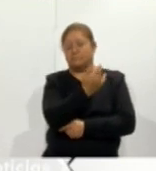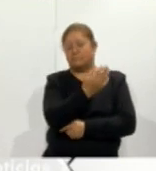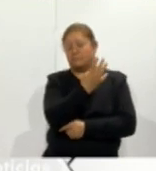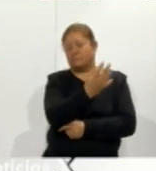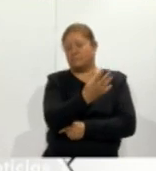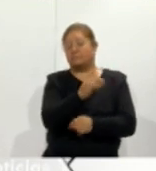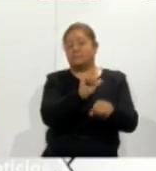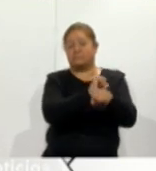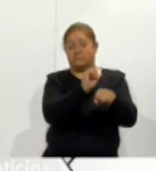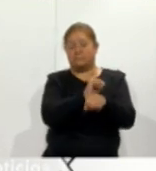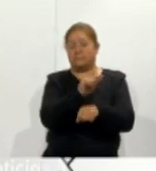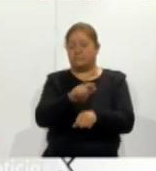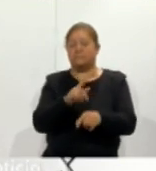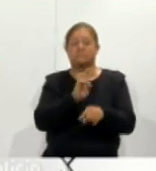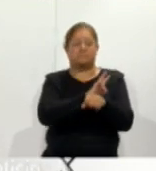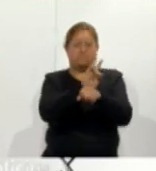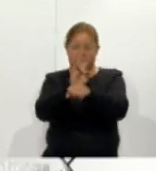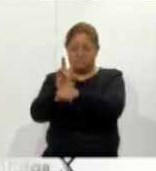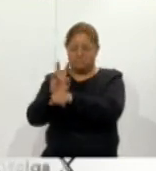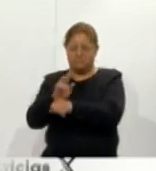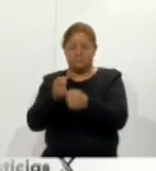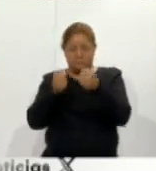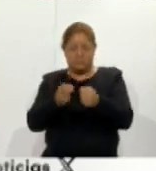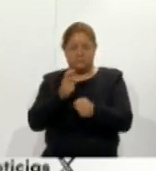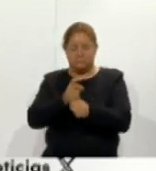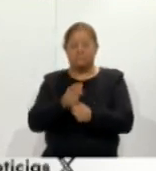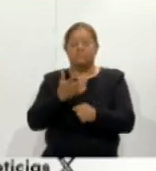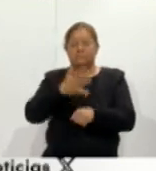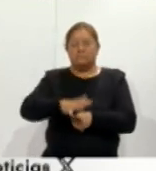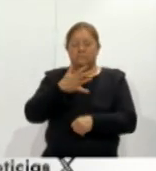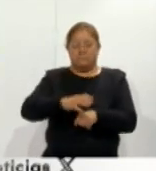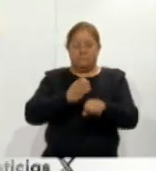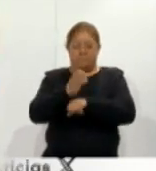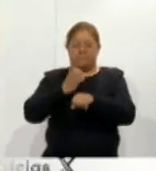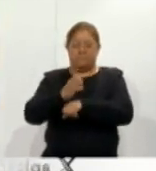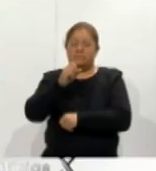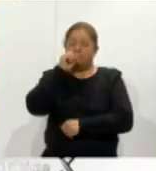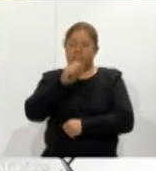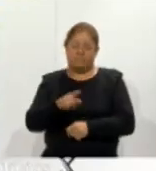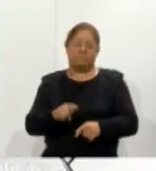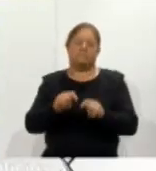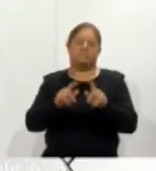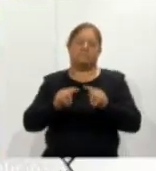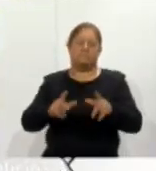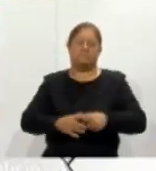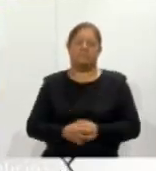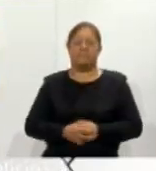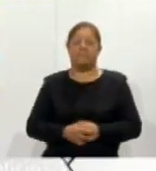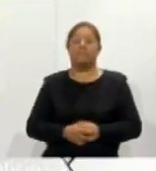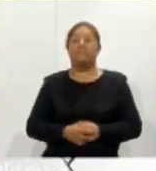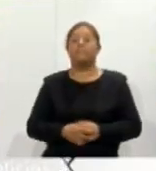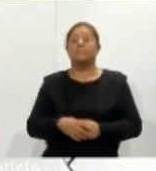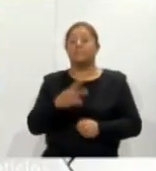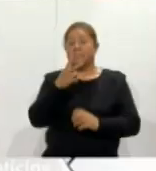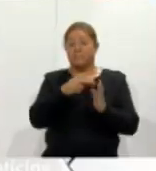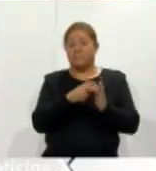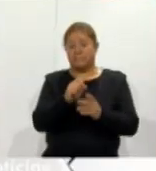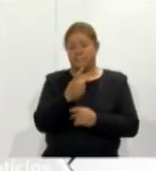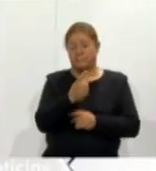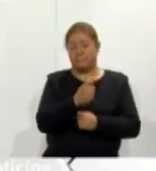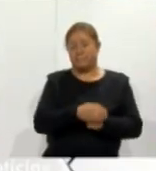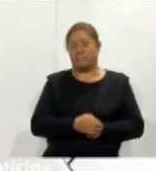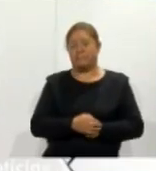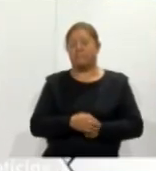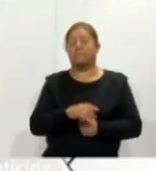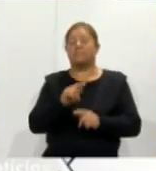vehículos las tareas de vigilancia y seguridad en 10 estados de la República, incluido Tlaxcala. Cabe señalar que en 2021 la entidad se